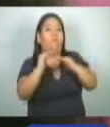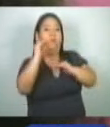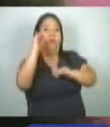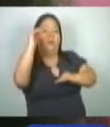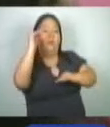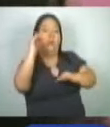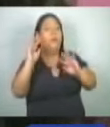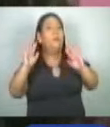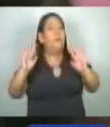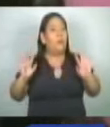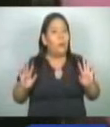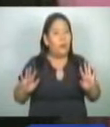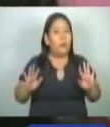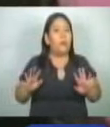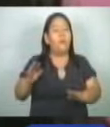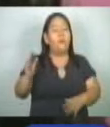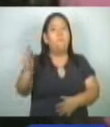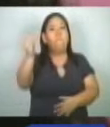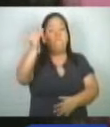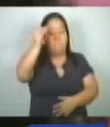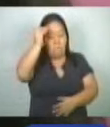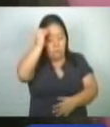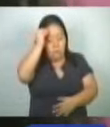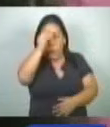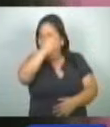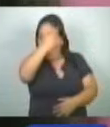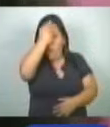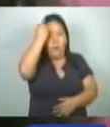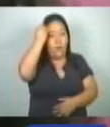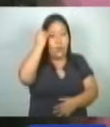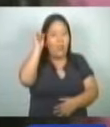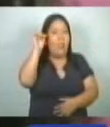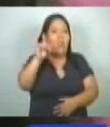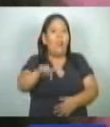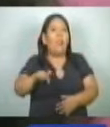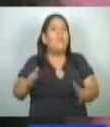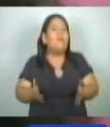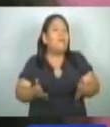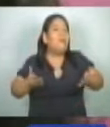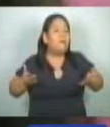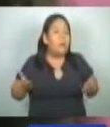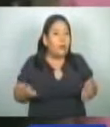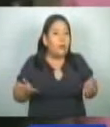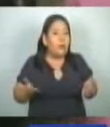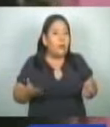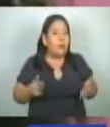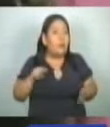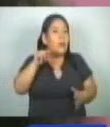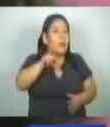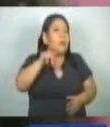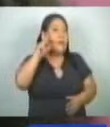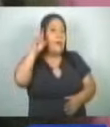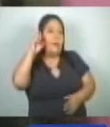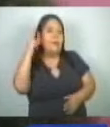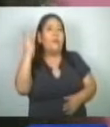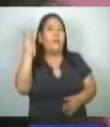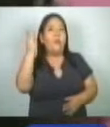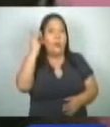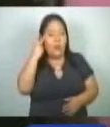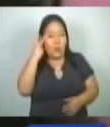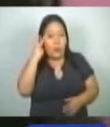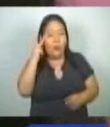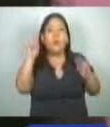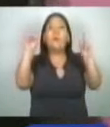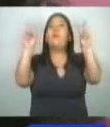Pero no hay que olvidar que en realidad lo que nos está queriendo decir esta señal es que los